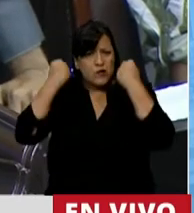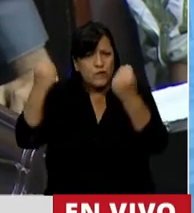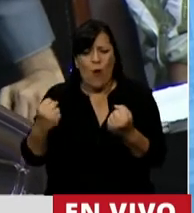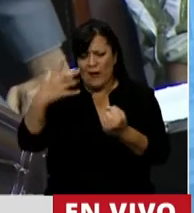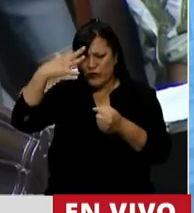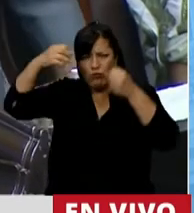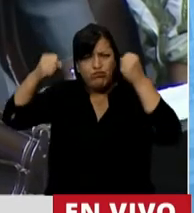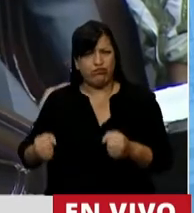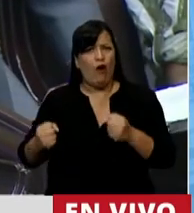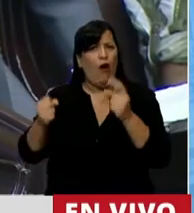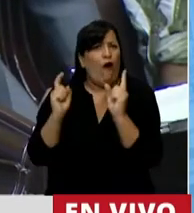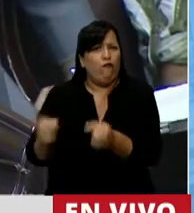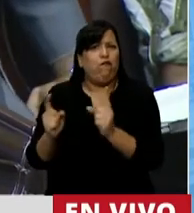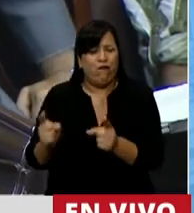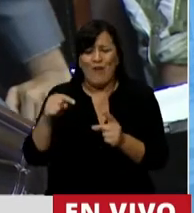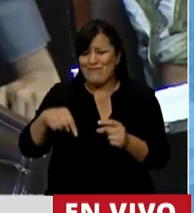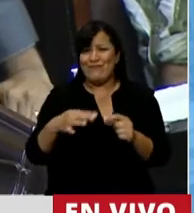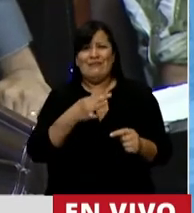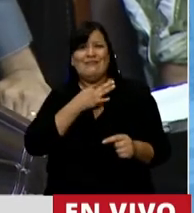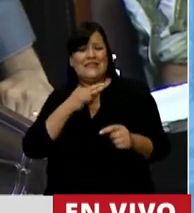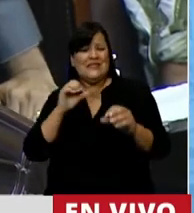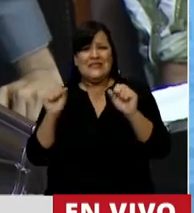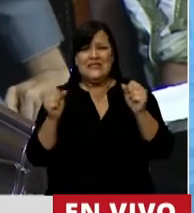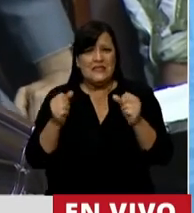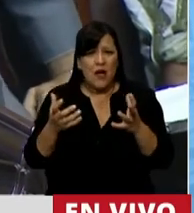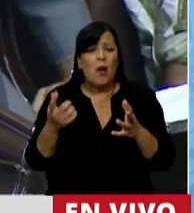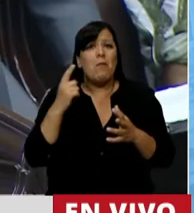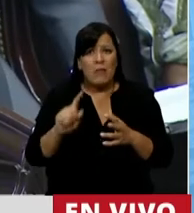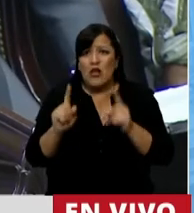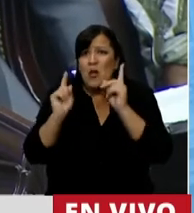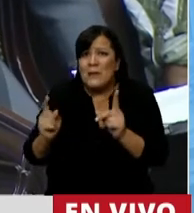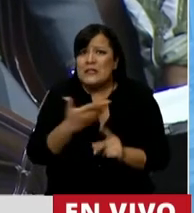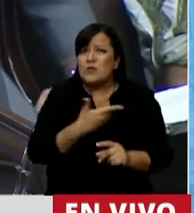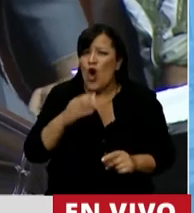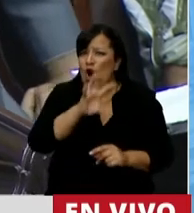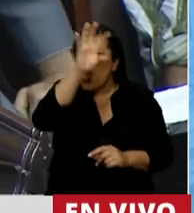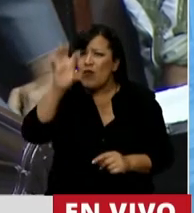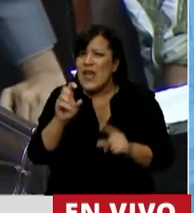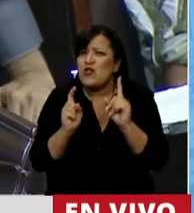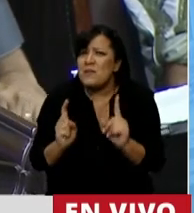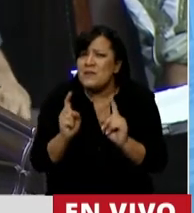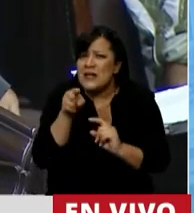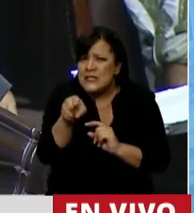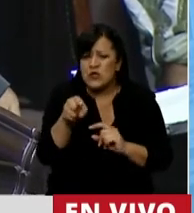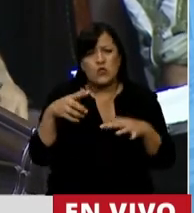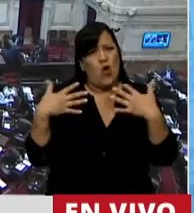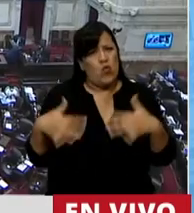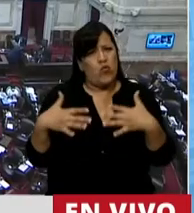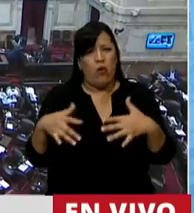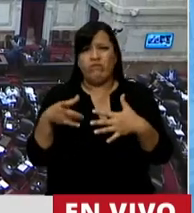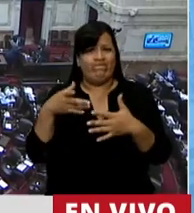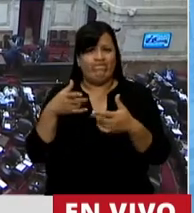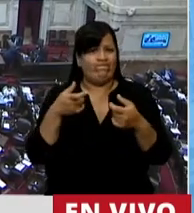sobreviven a esta crisis a pesar de que esos mismos gobiernos son la máquina de